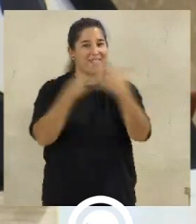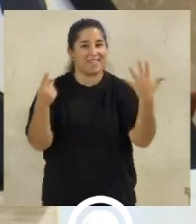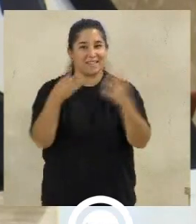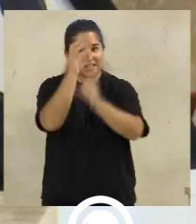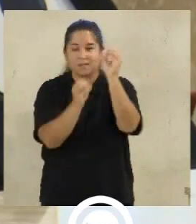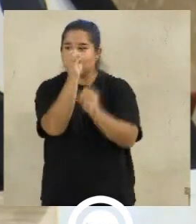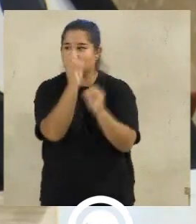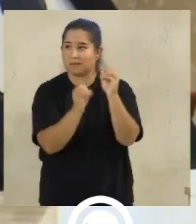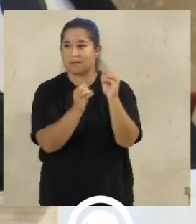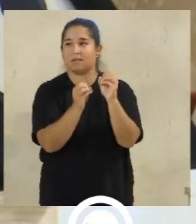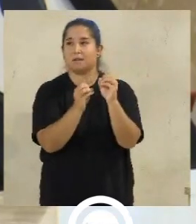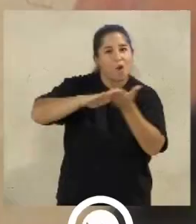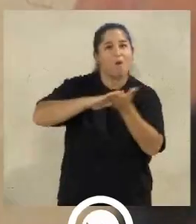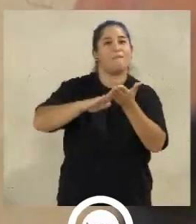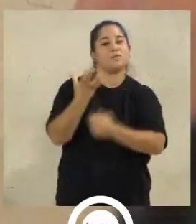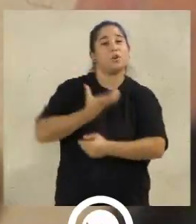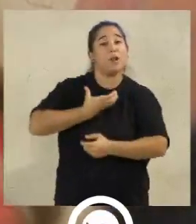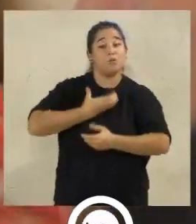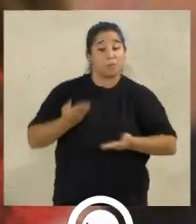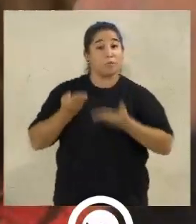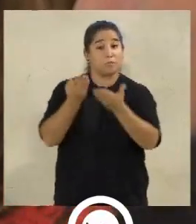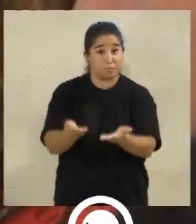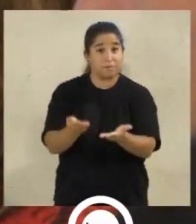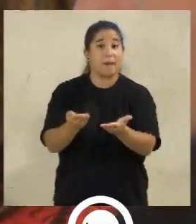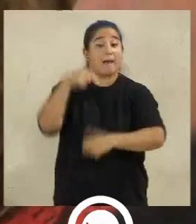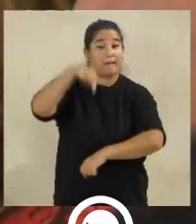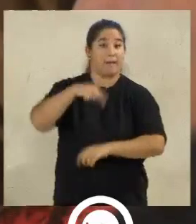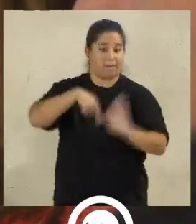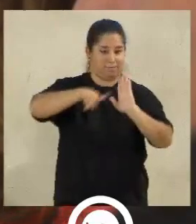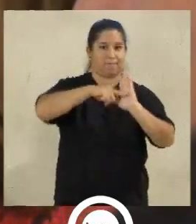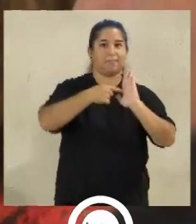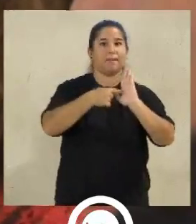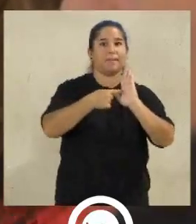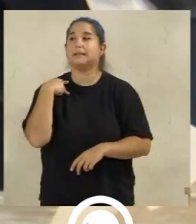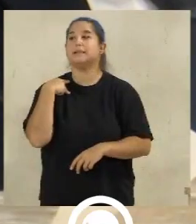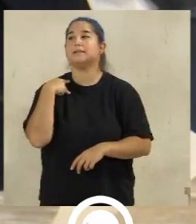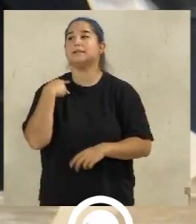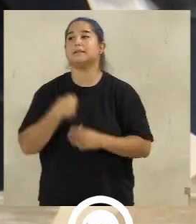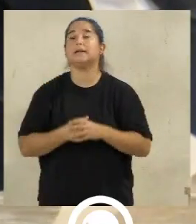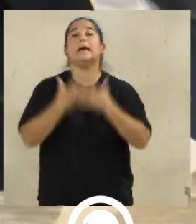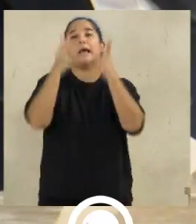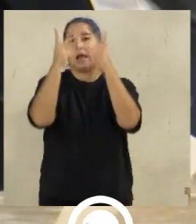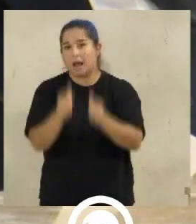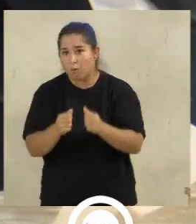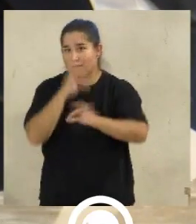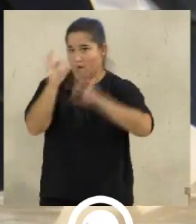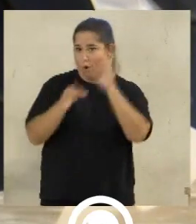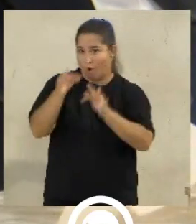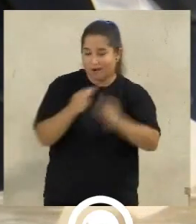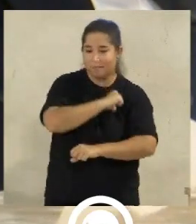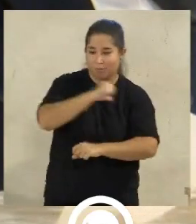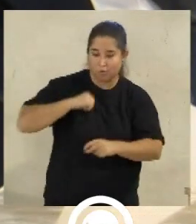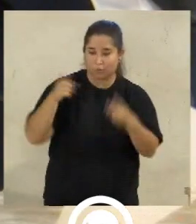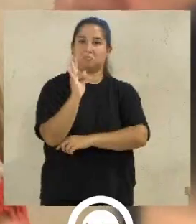legal que establece la ley, que son 30 días. Desde la oposición, el PSOE ironizaba con esa buena salud de las cuentas municipales.